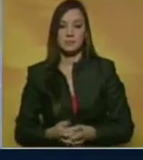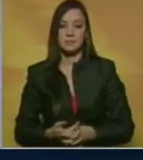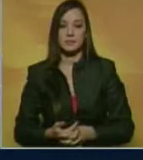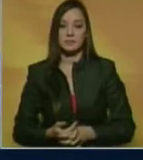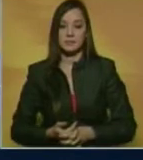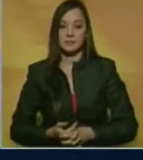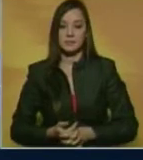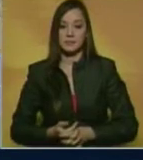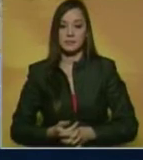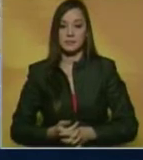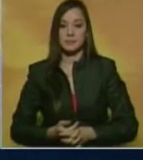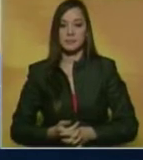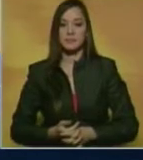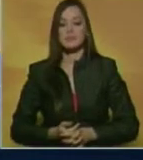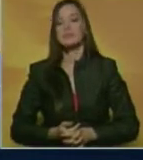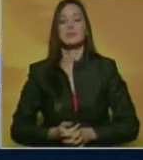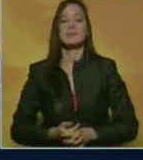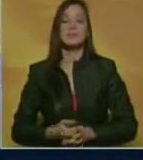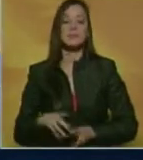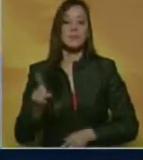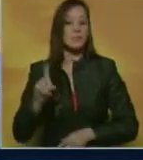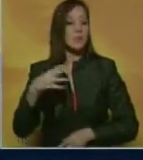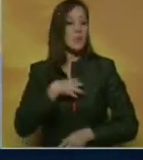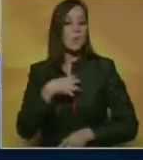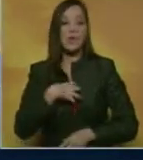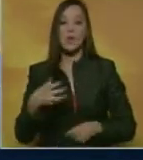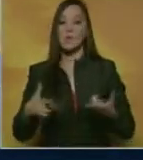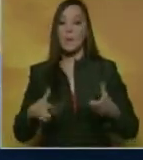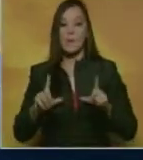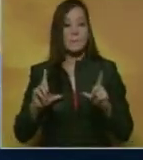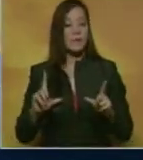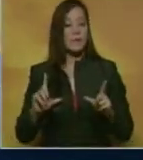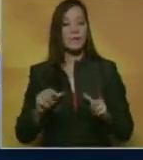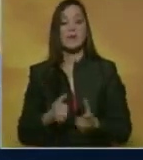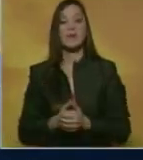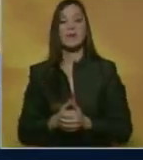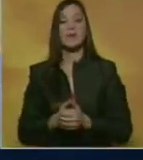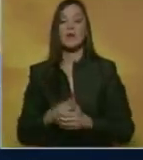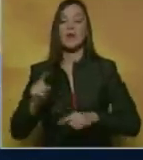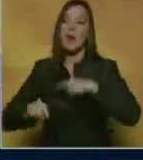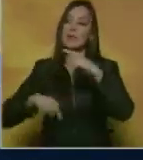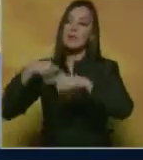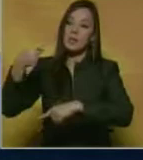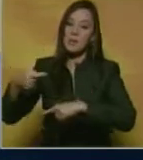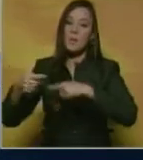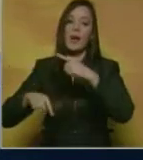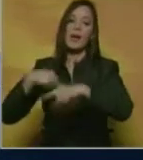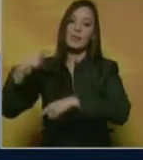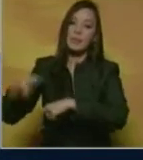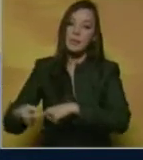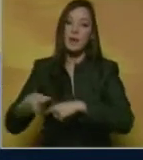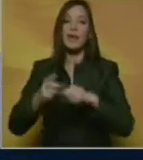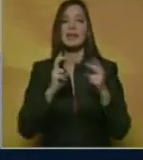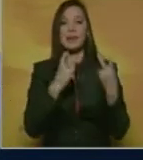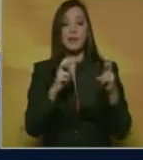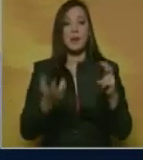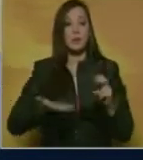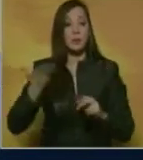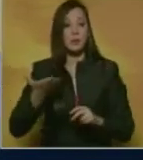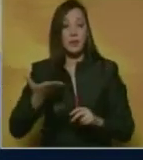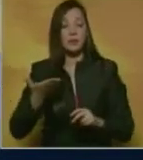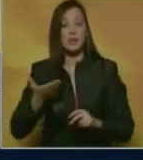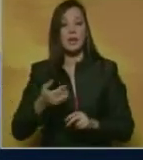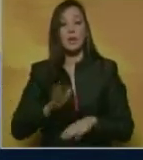No podemos permitirnos postergar algunas agendas para el